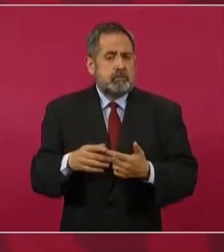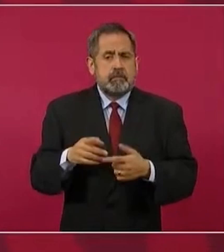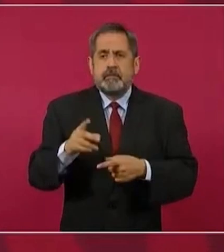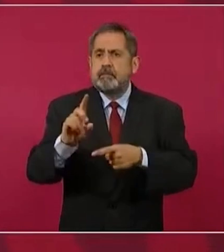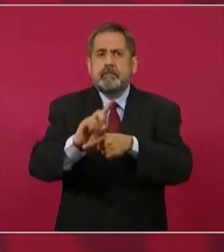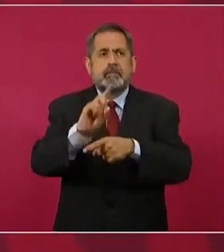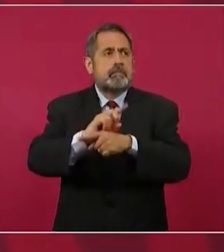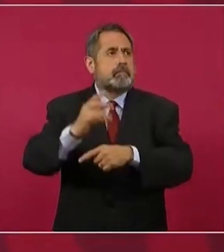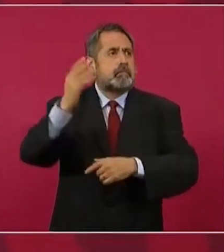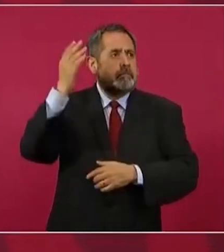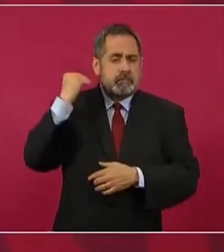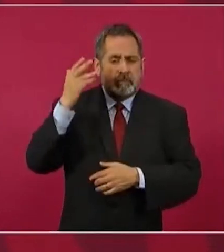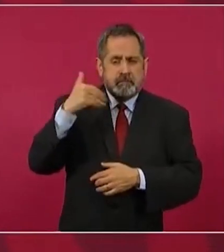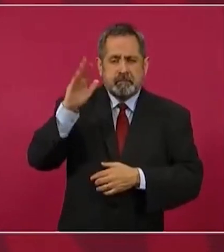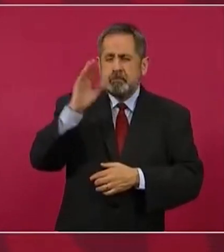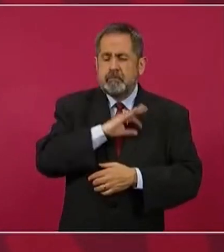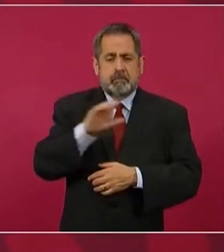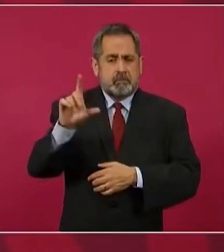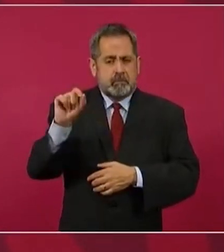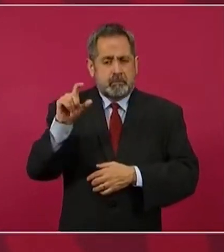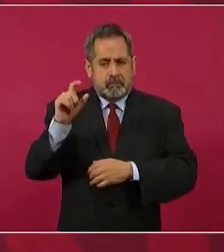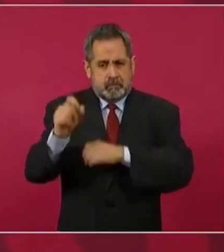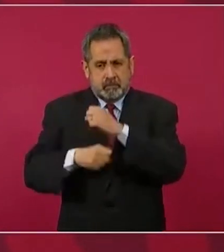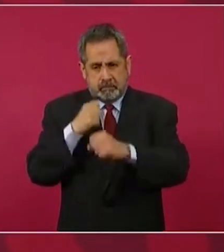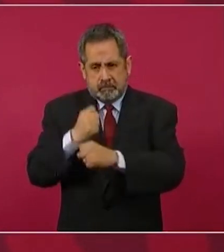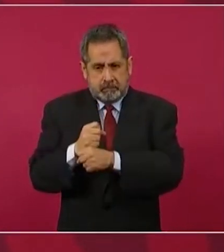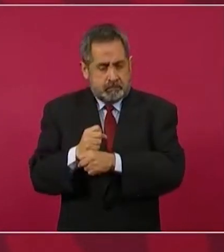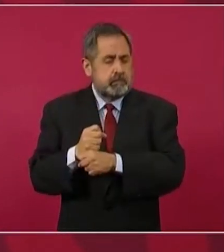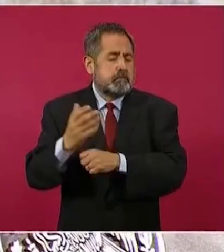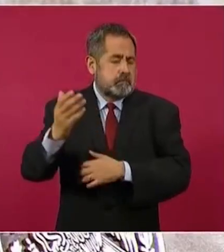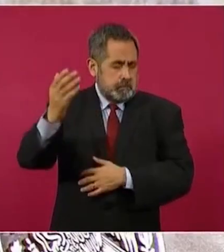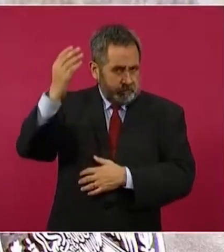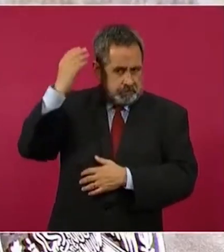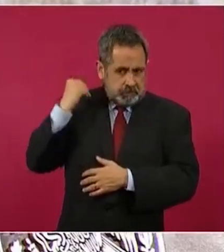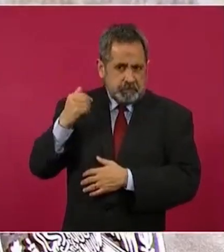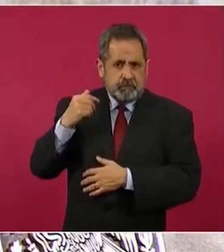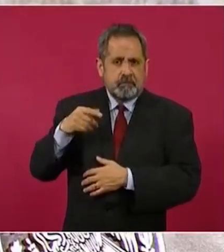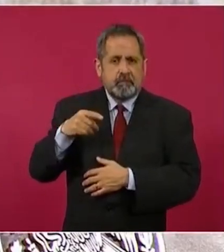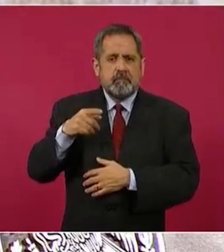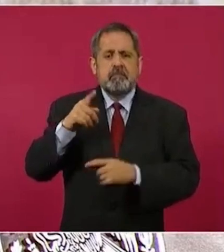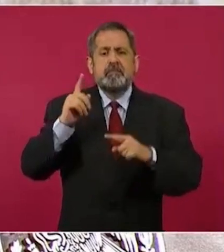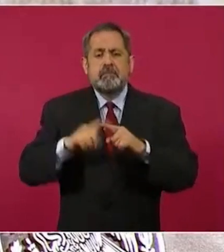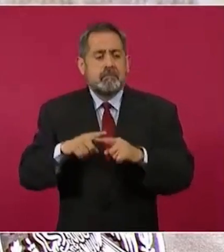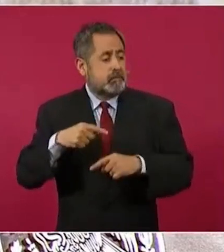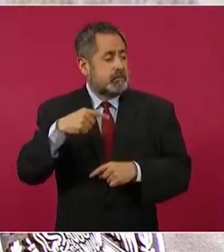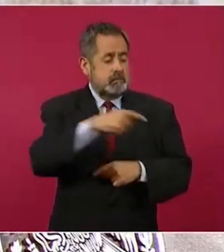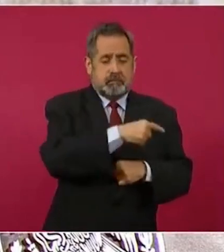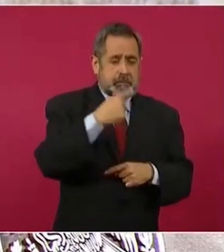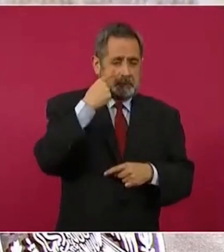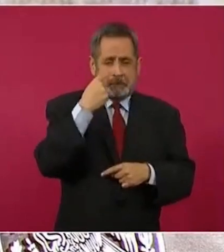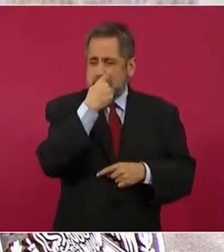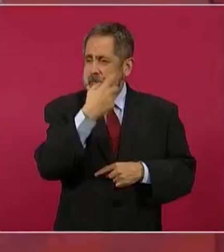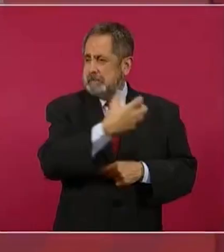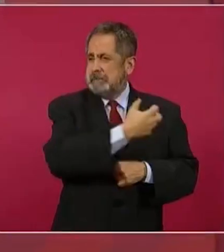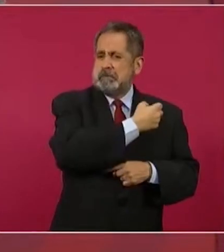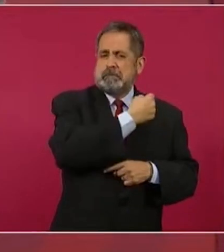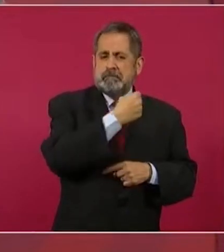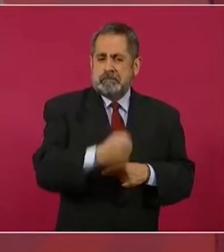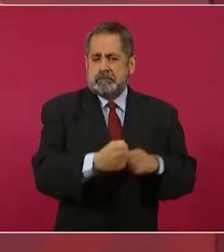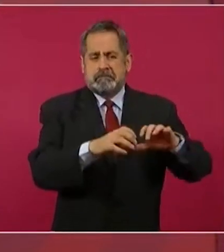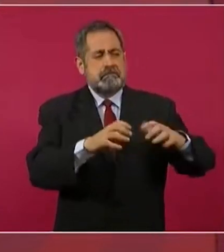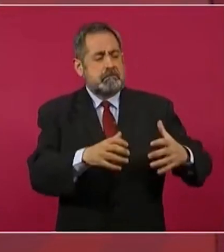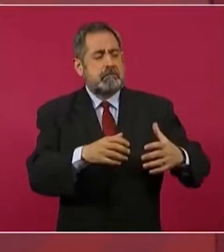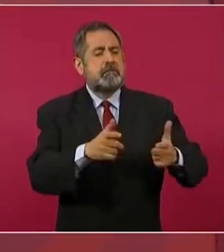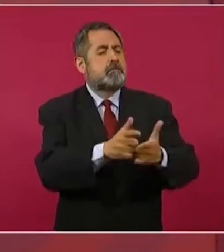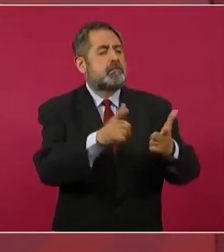más de 20 años de manera demagógica partidos